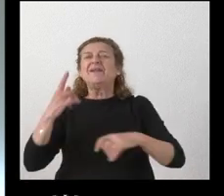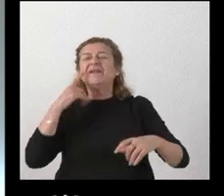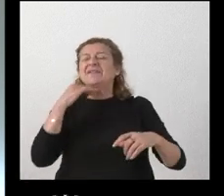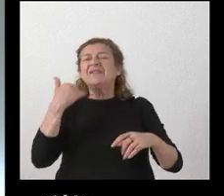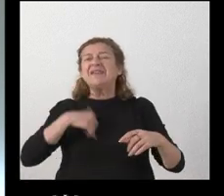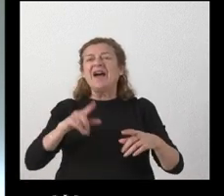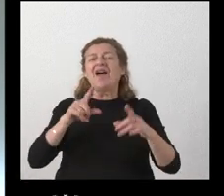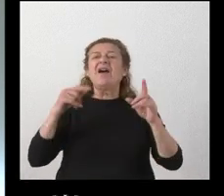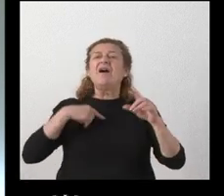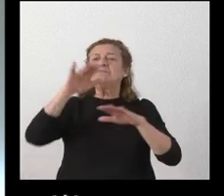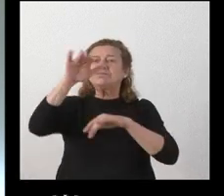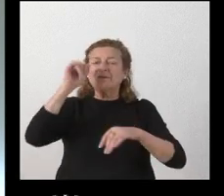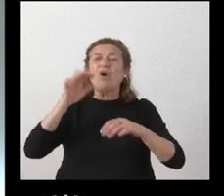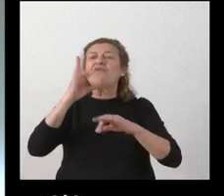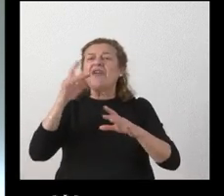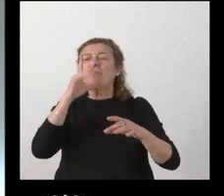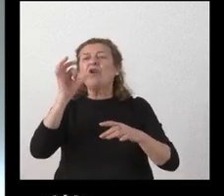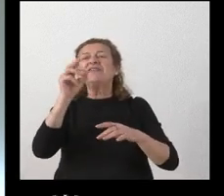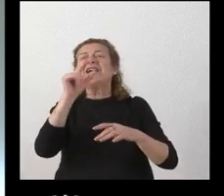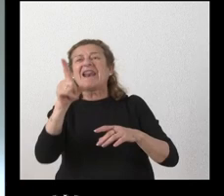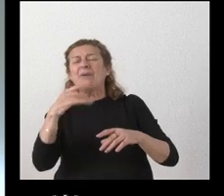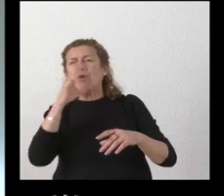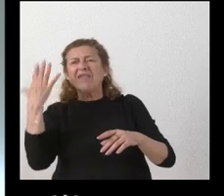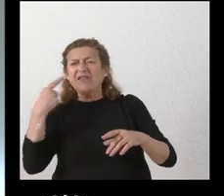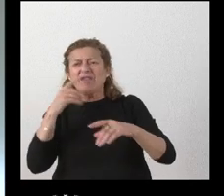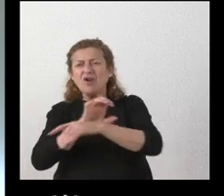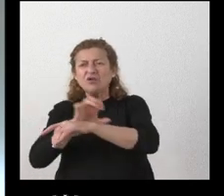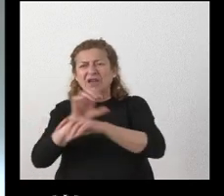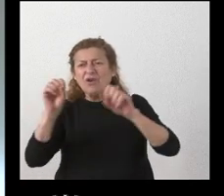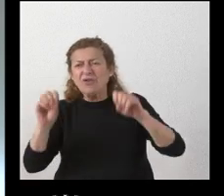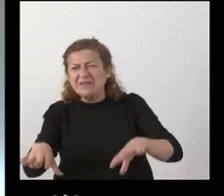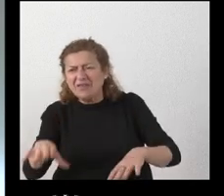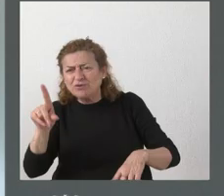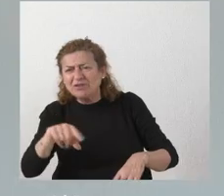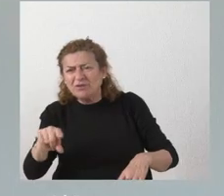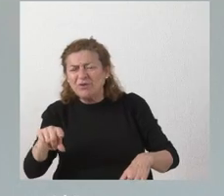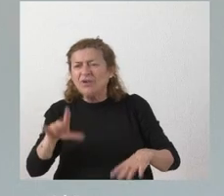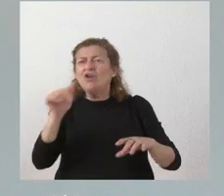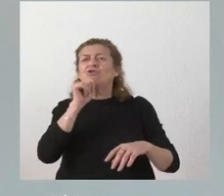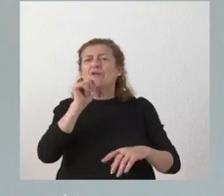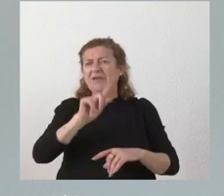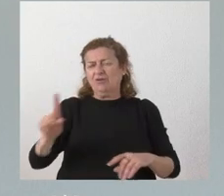por el SERLA ayer el consejero dijo que habían admitido no sé si lo han trasladado ya oficialmente al gobierno todavía no